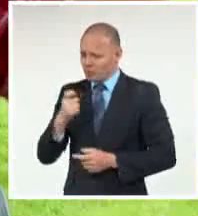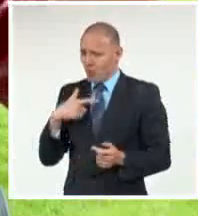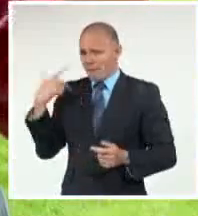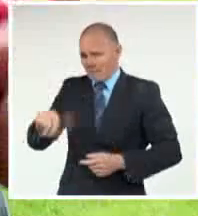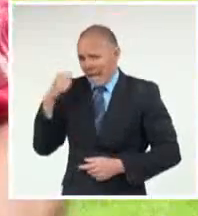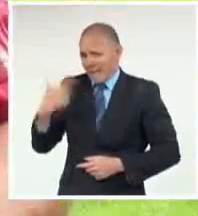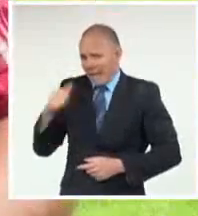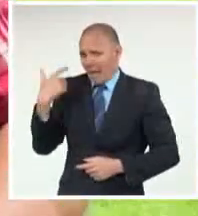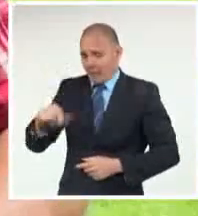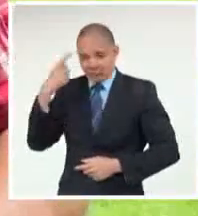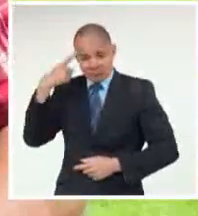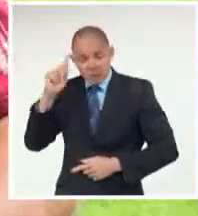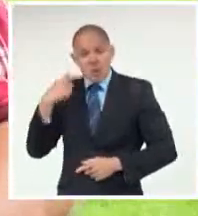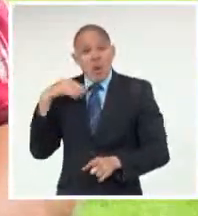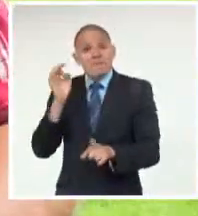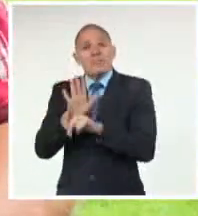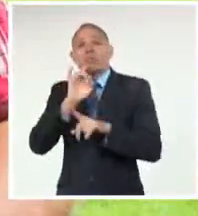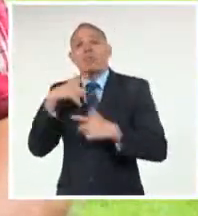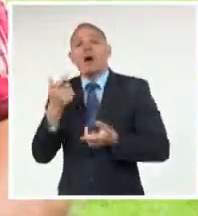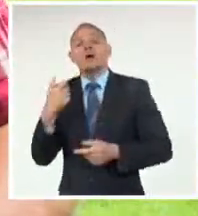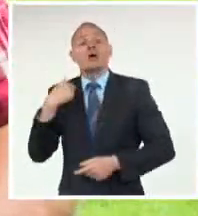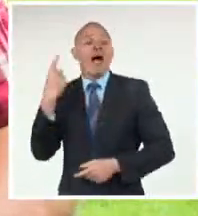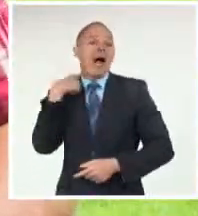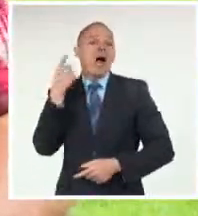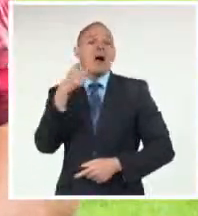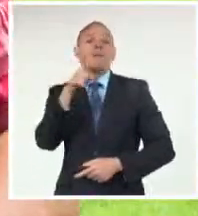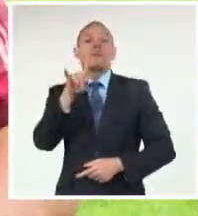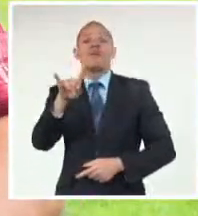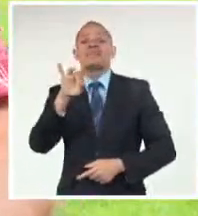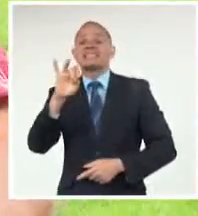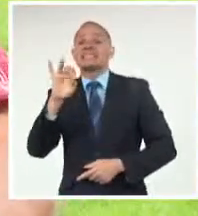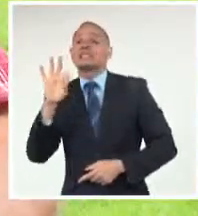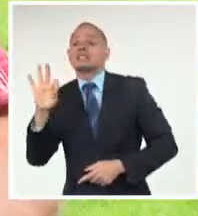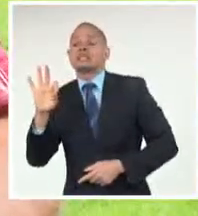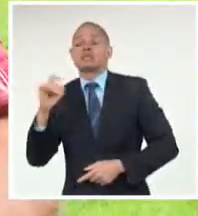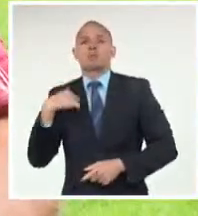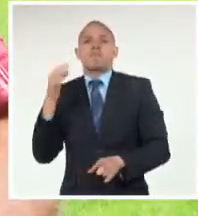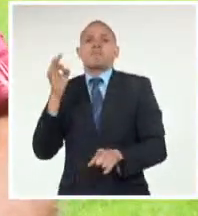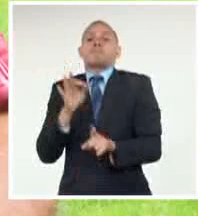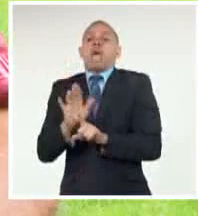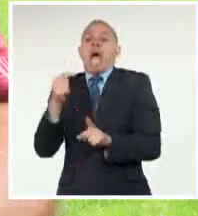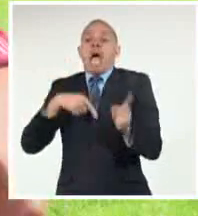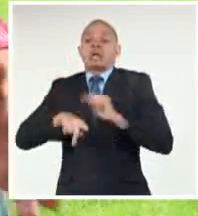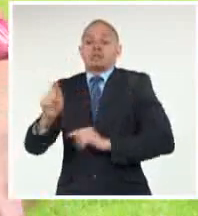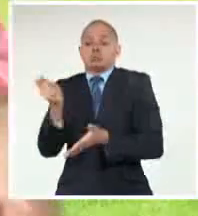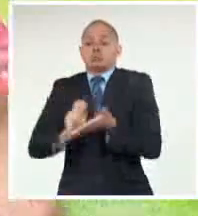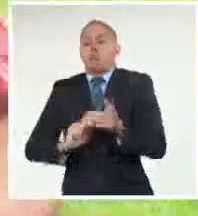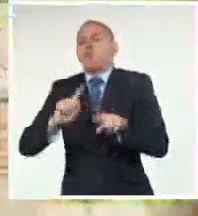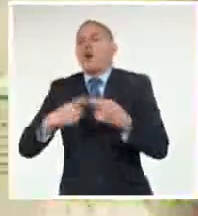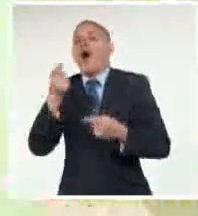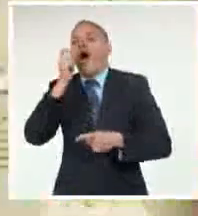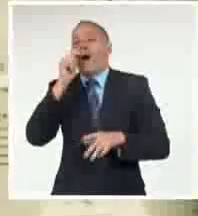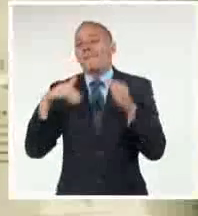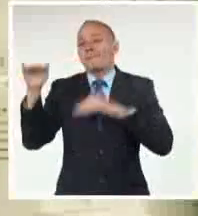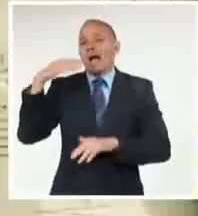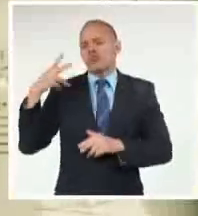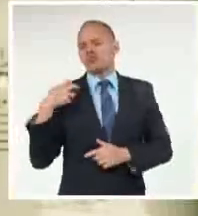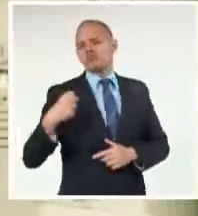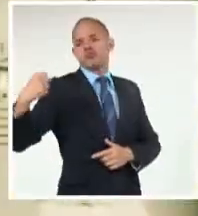primeras notas En el 78 Porque no el Nicolás Me habló las orejas Y me dijo Escribe tu música Que el empirismo Llega hasta un punto